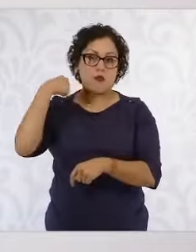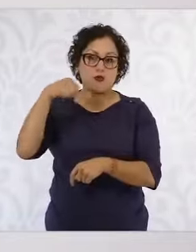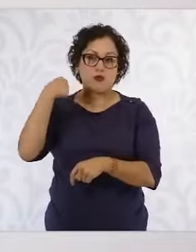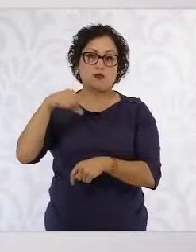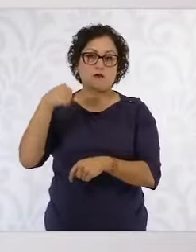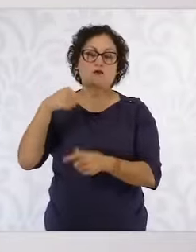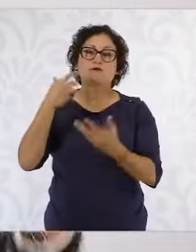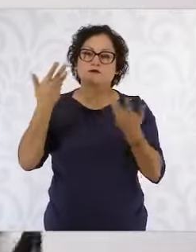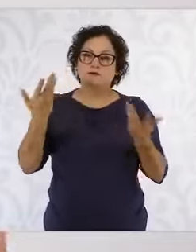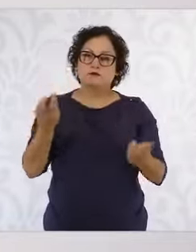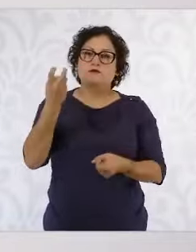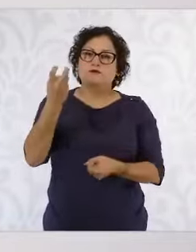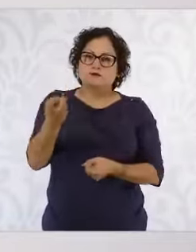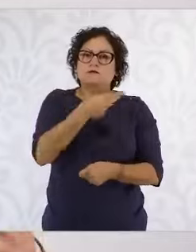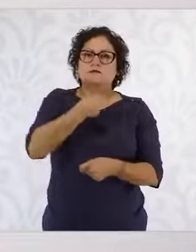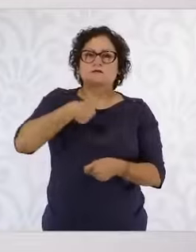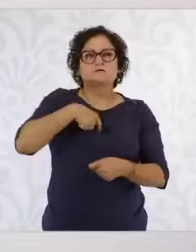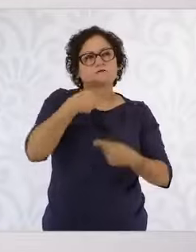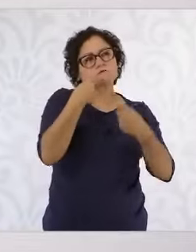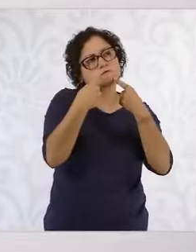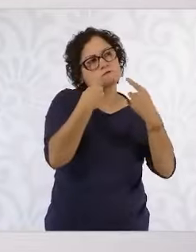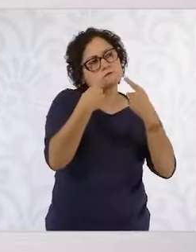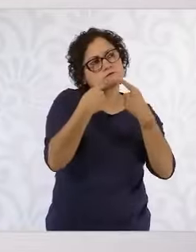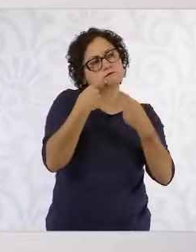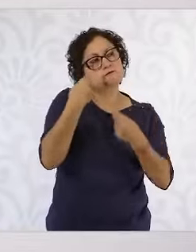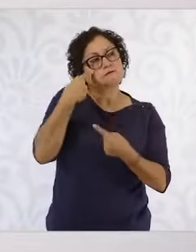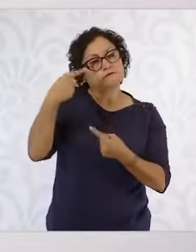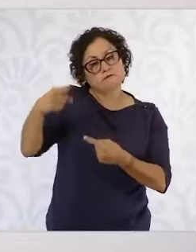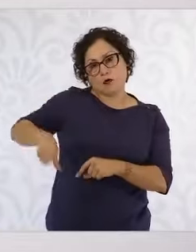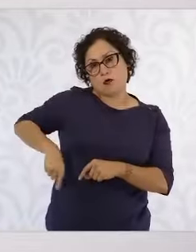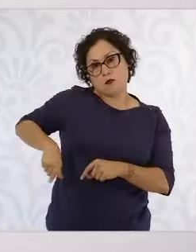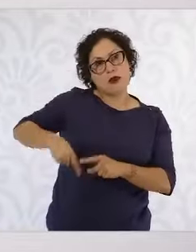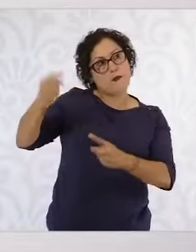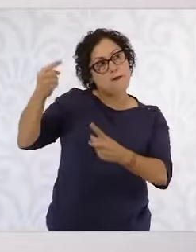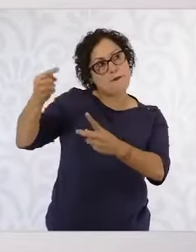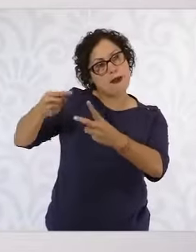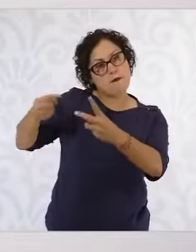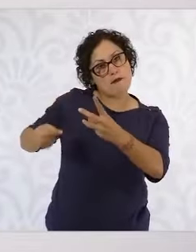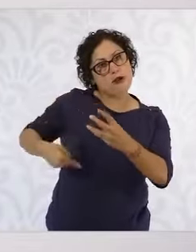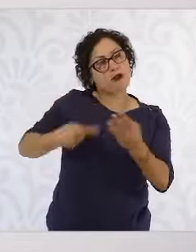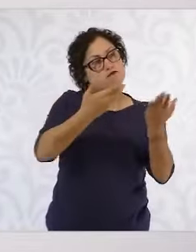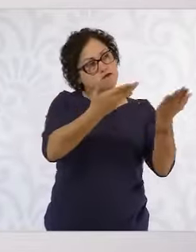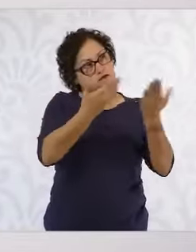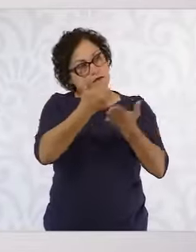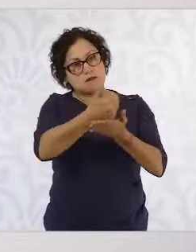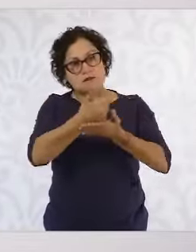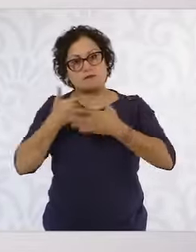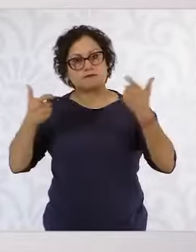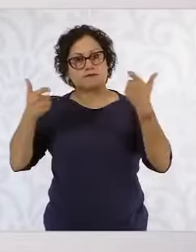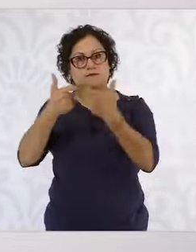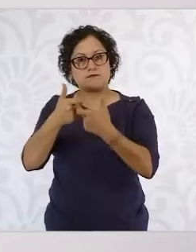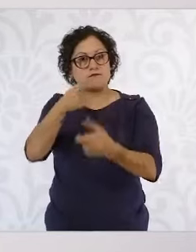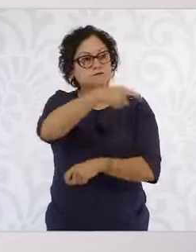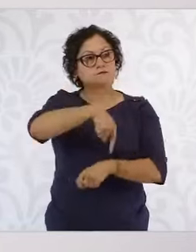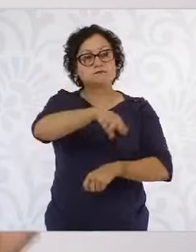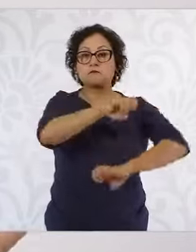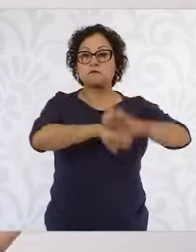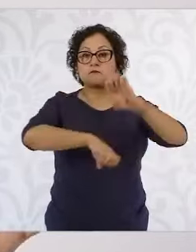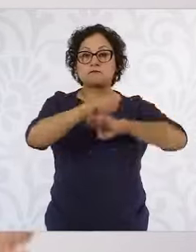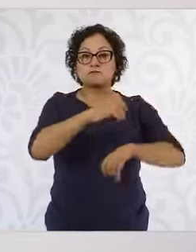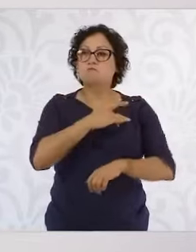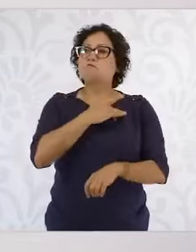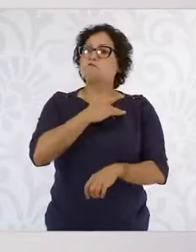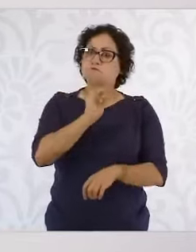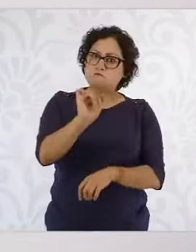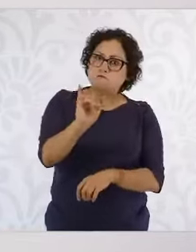que ha hecho el gobierno y cómo también necesitamos que haya inversión de su parte. Y quedaron muy entusiasmados, quedamos de